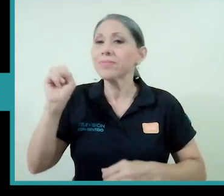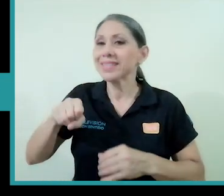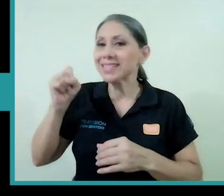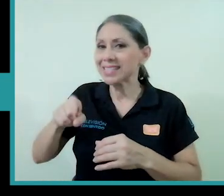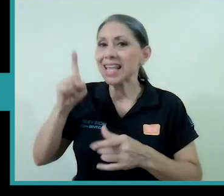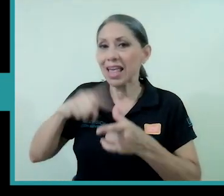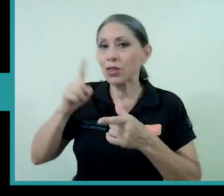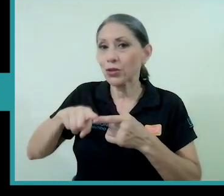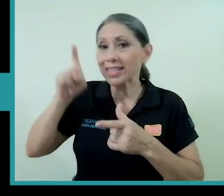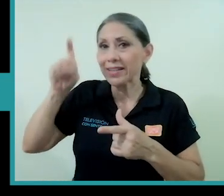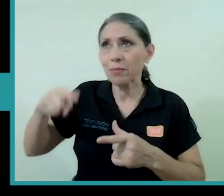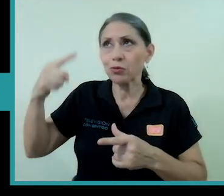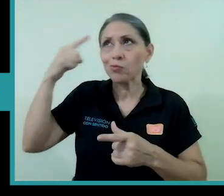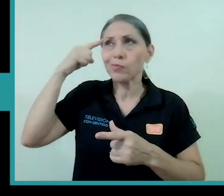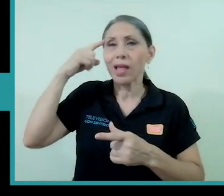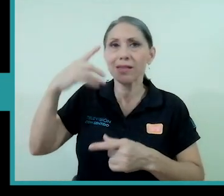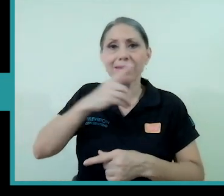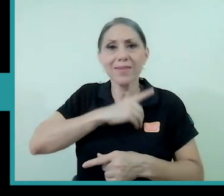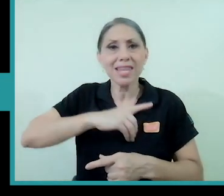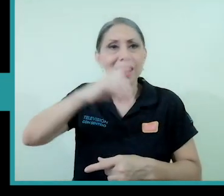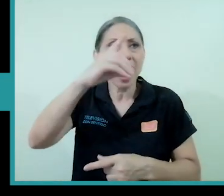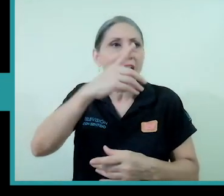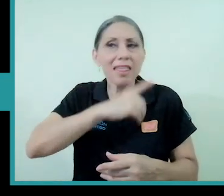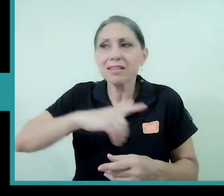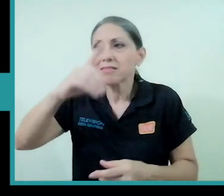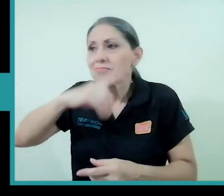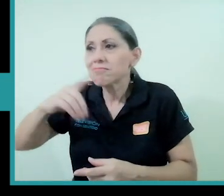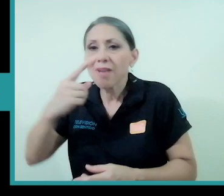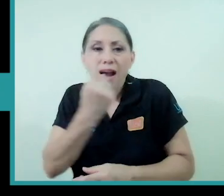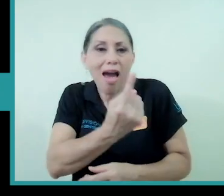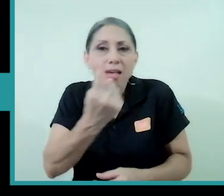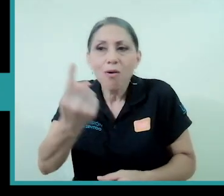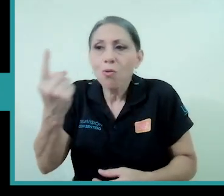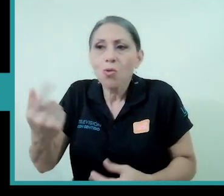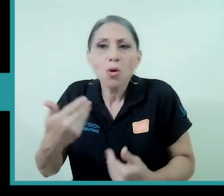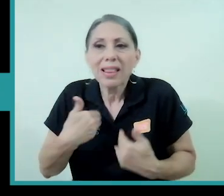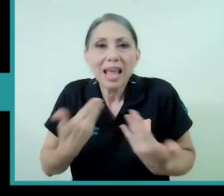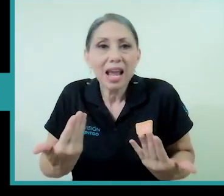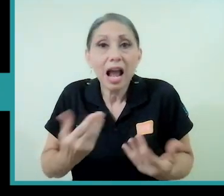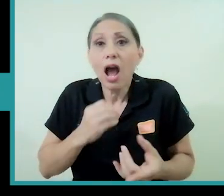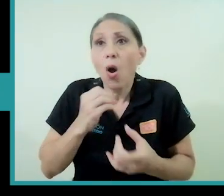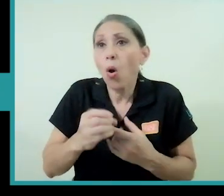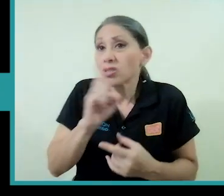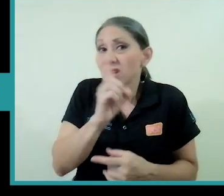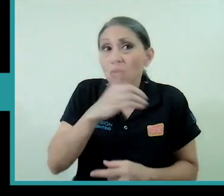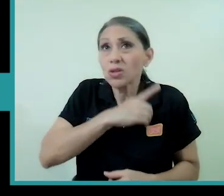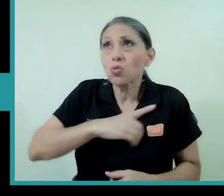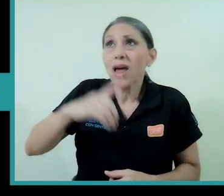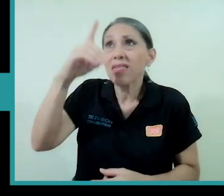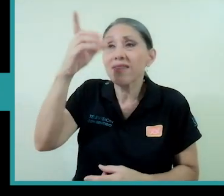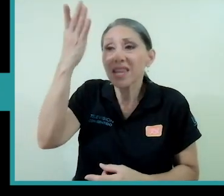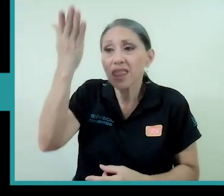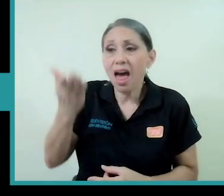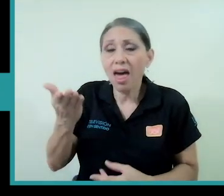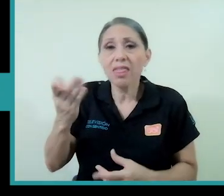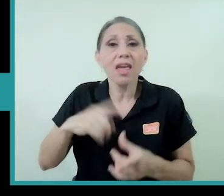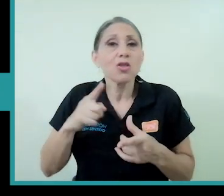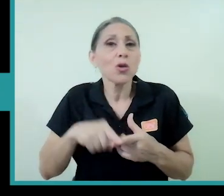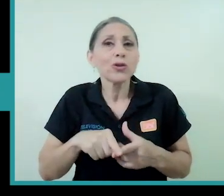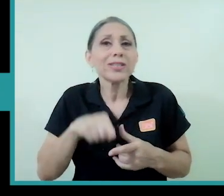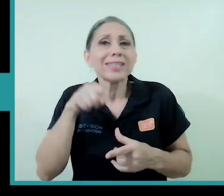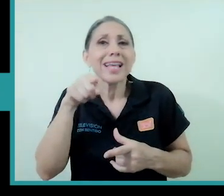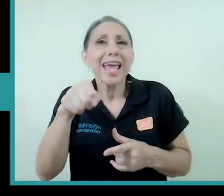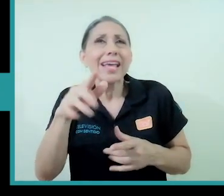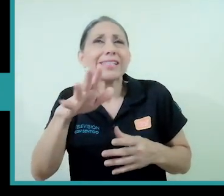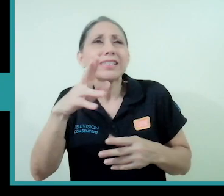imagen de esas divinidades ¿verdad? cada quien como la tenga o si no es una divinidad personificada pues entonces es este